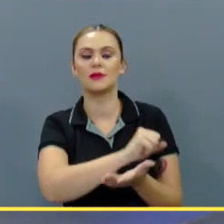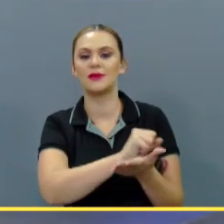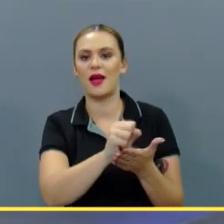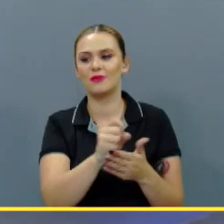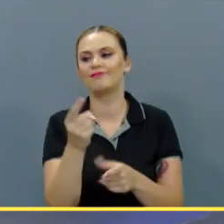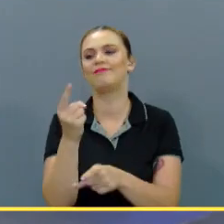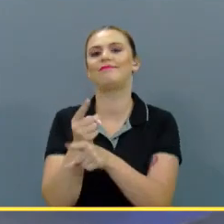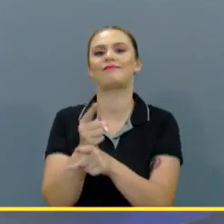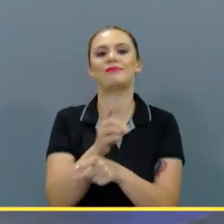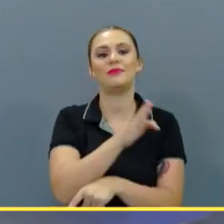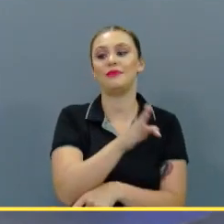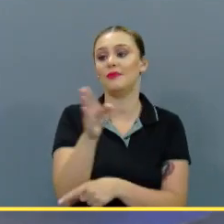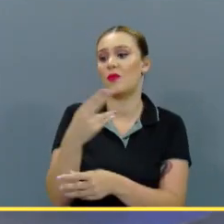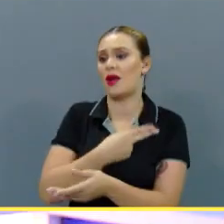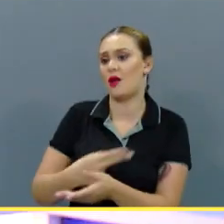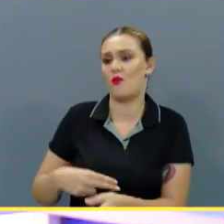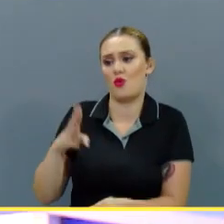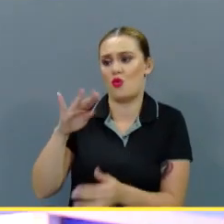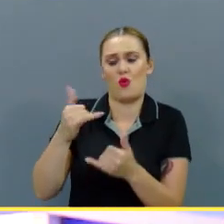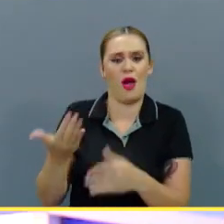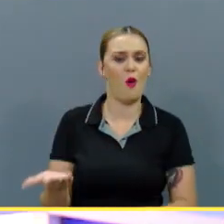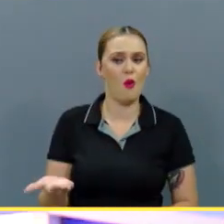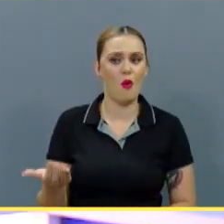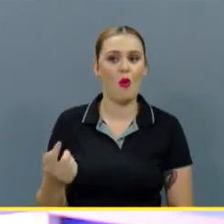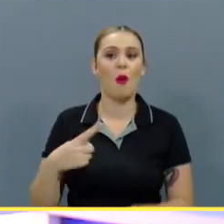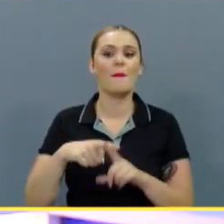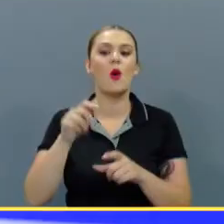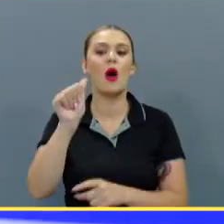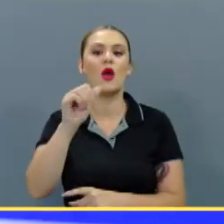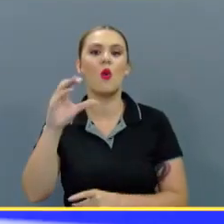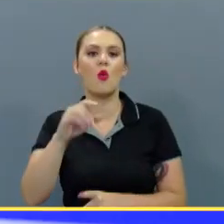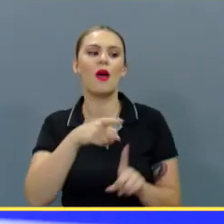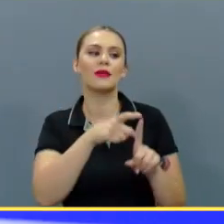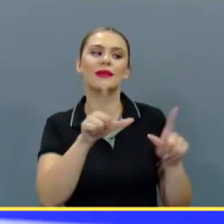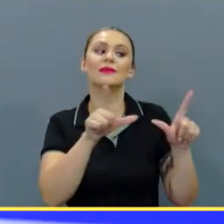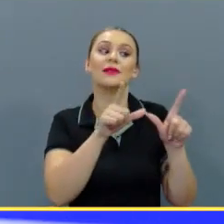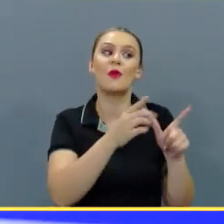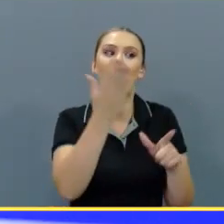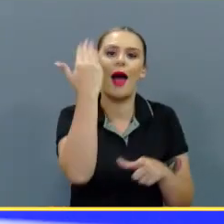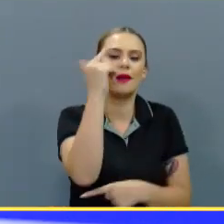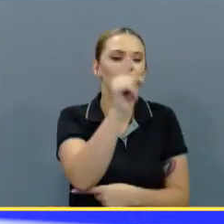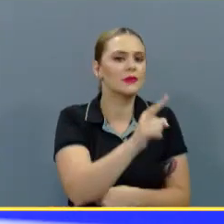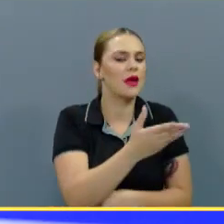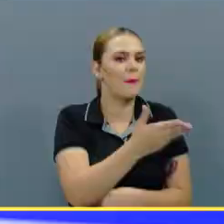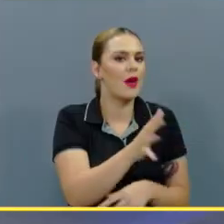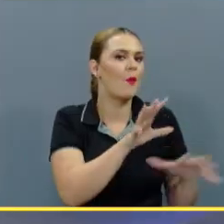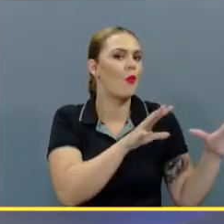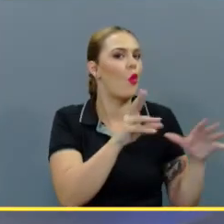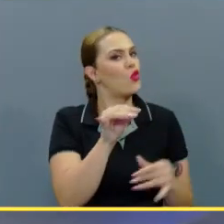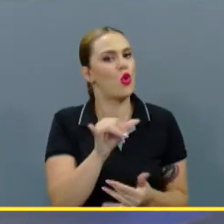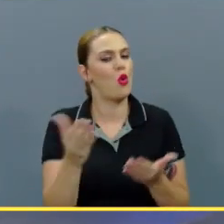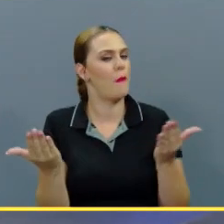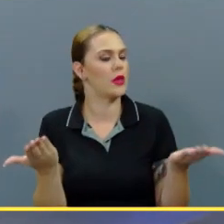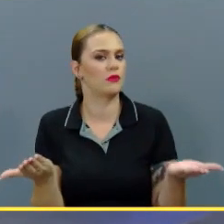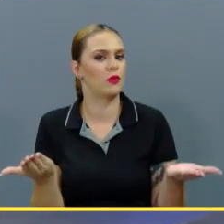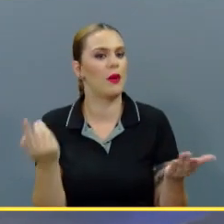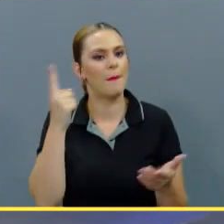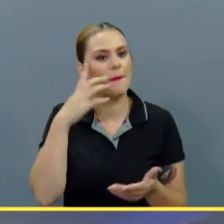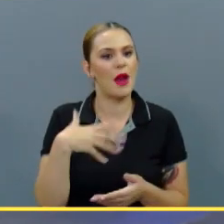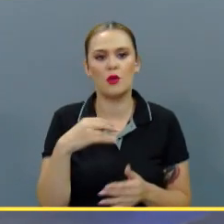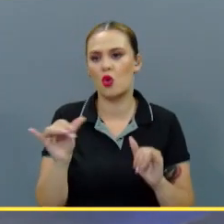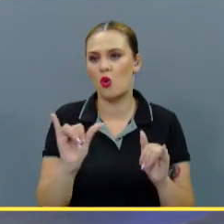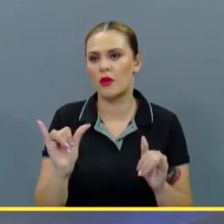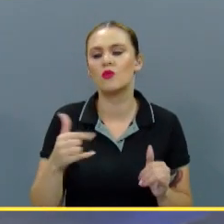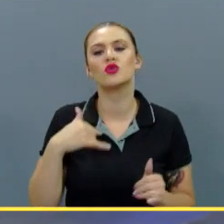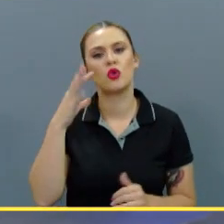Correcto. Y lo lleva a Herediano. Nunca jugó a Herediano. Pero Aaron Cruz viene de ser el portero titular del Zapriza. No es lo mismo, ¿verdad? O sea, para mí no es lo